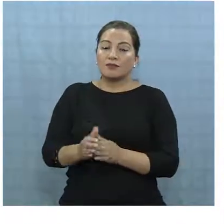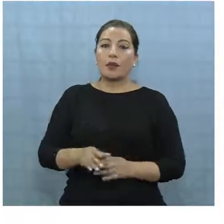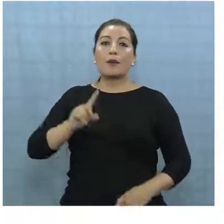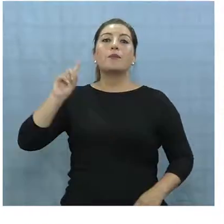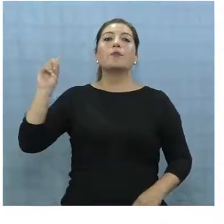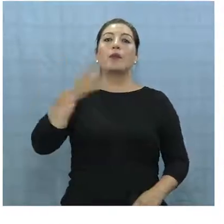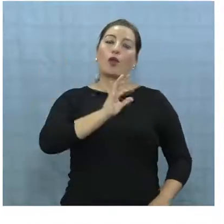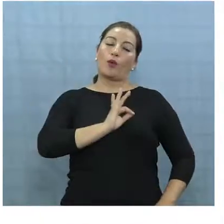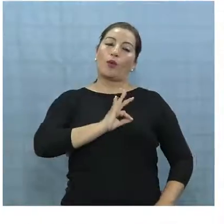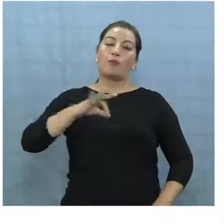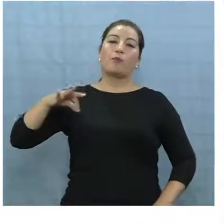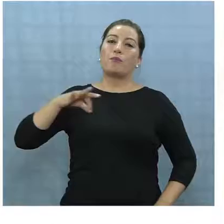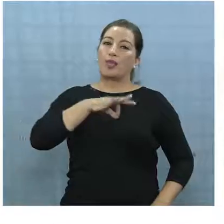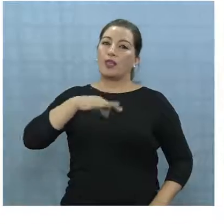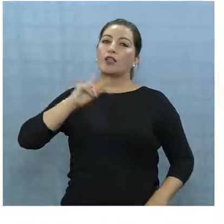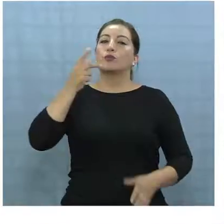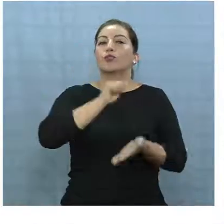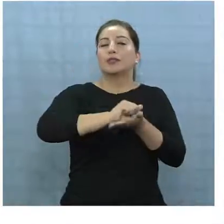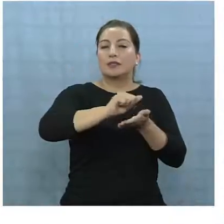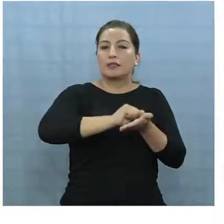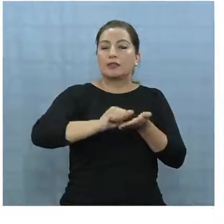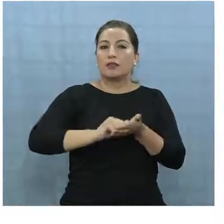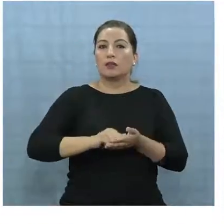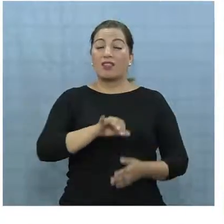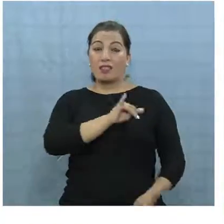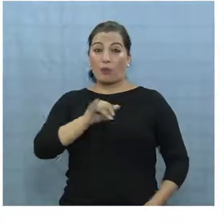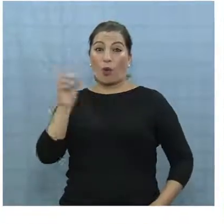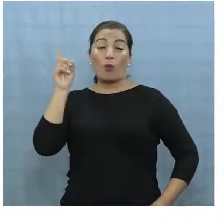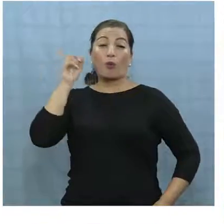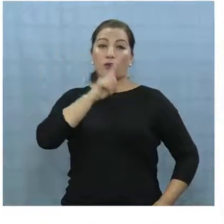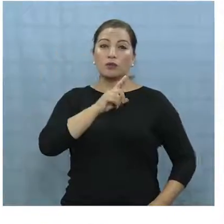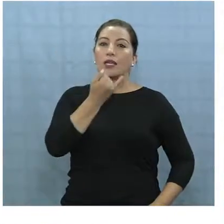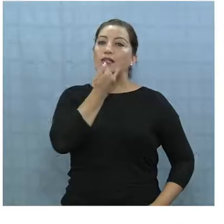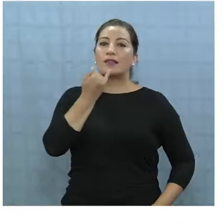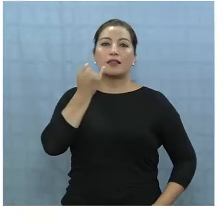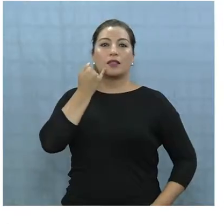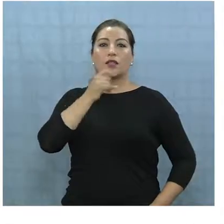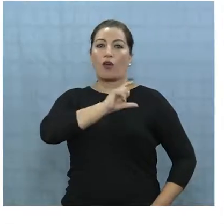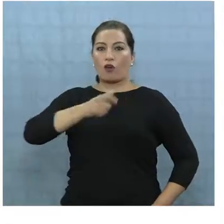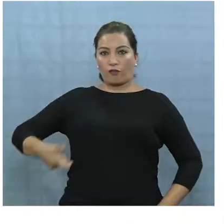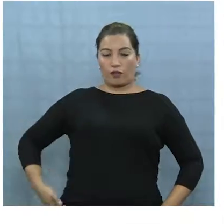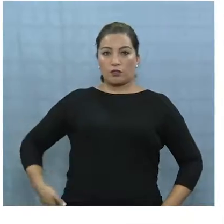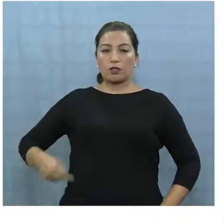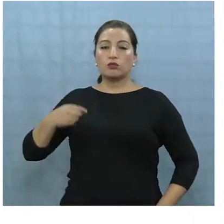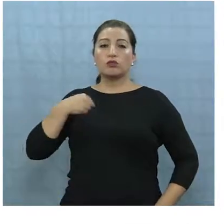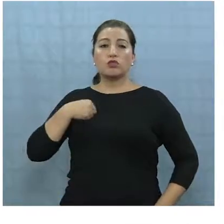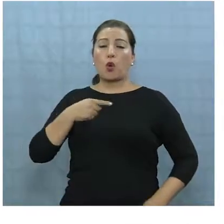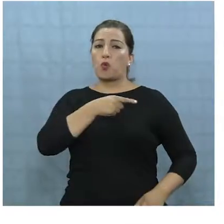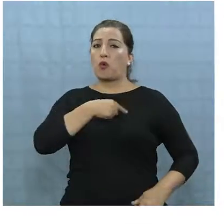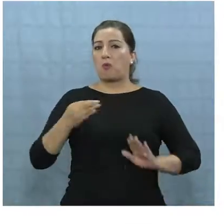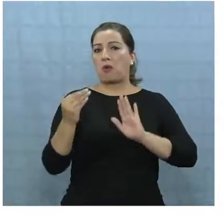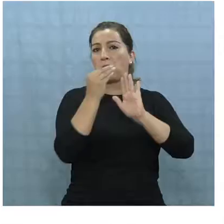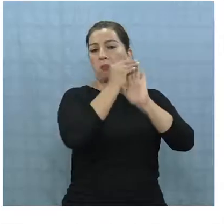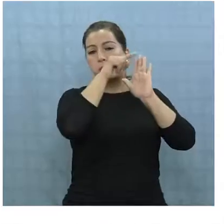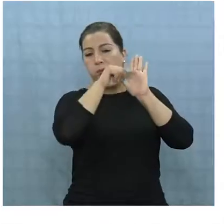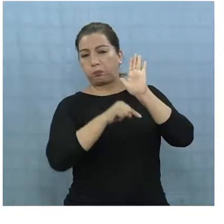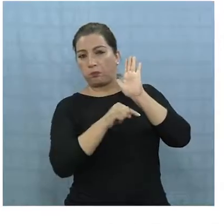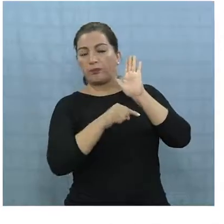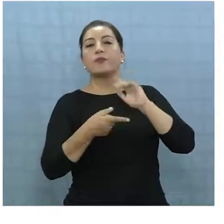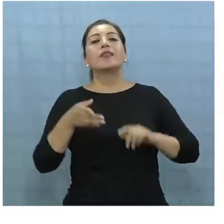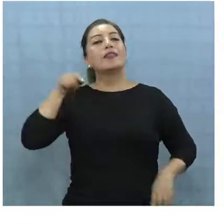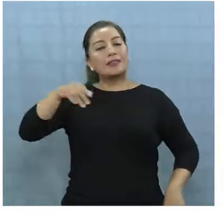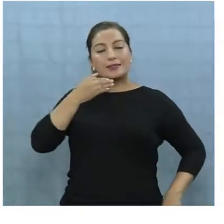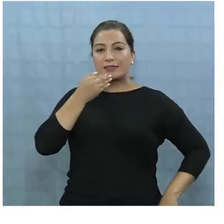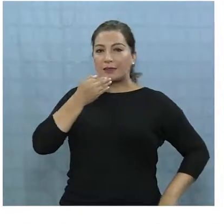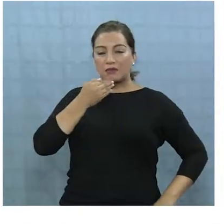los ministros, subsecretarios, etc. Y a posterioridad van los intendentes y gobernadores. Yo soy un hombre más de los que están en